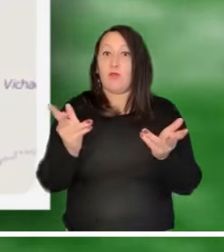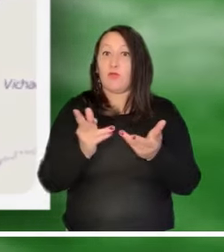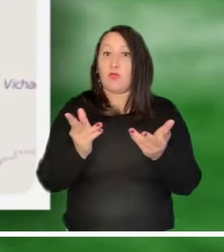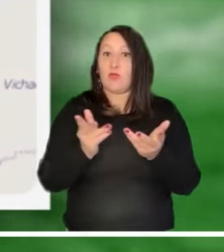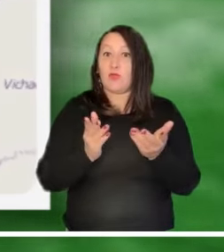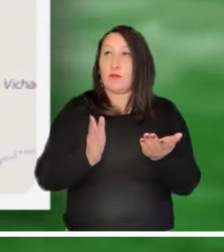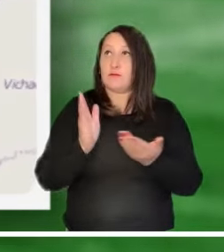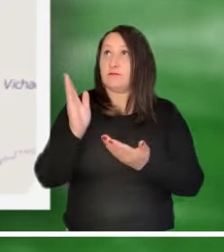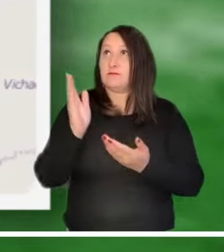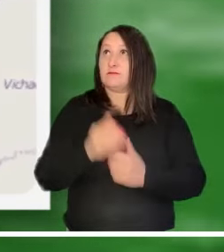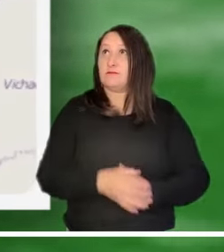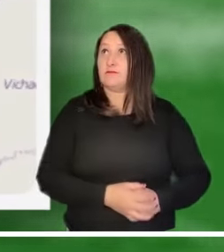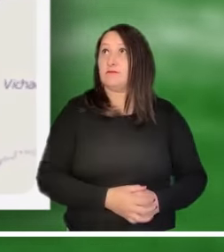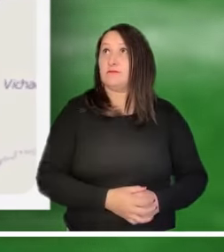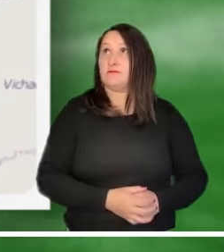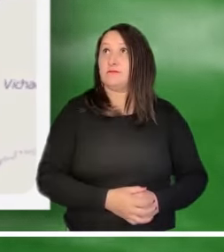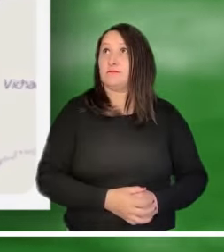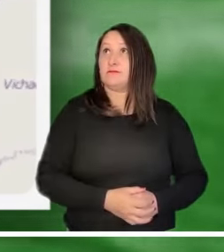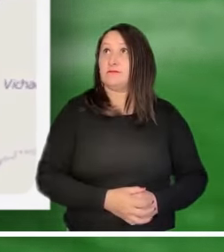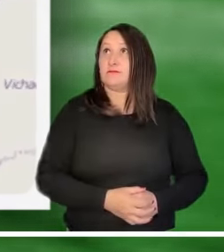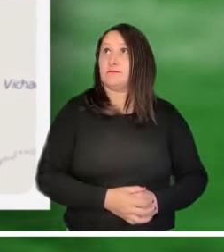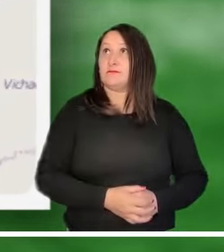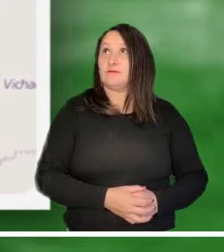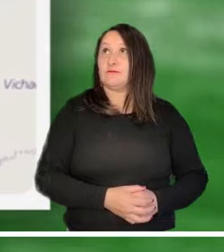de Puerto Parra y Puerto Wilches.